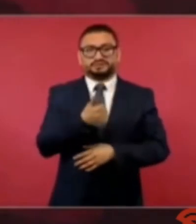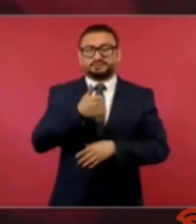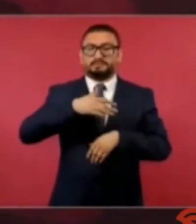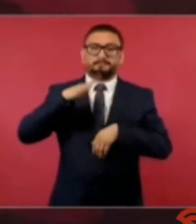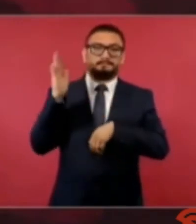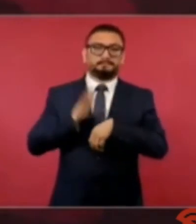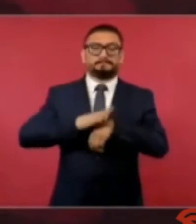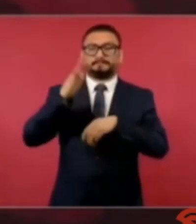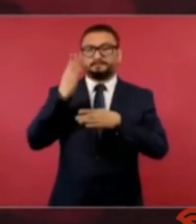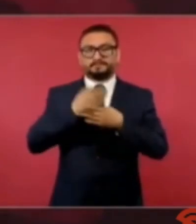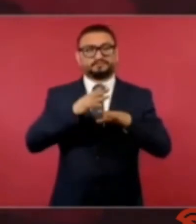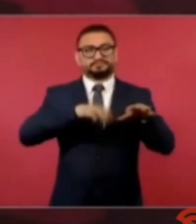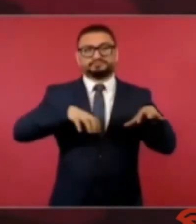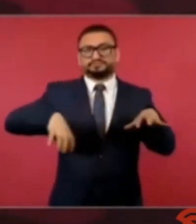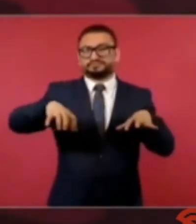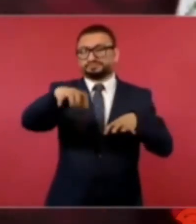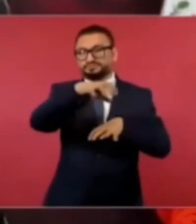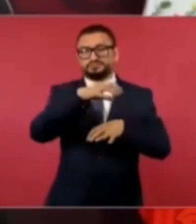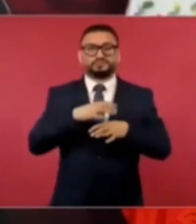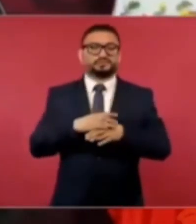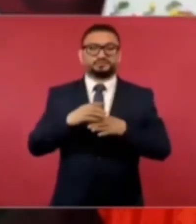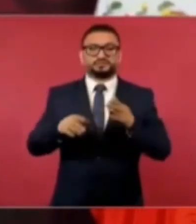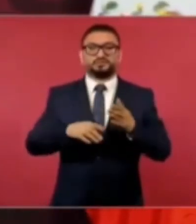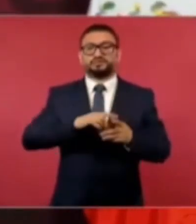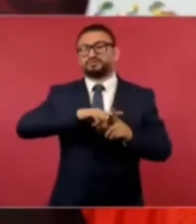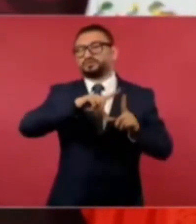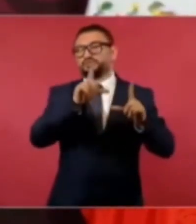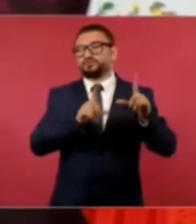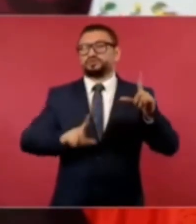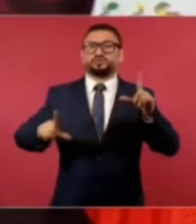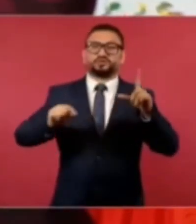más sucursales en todo México